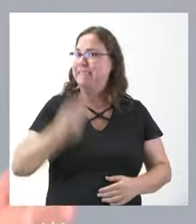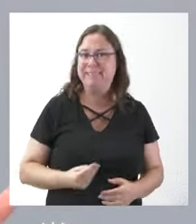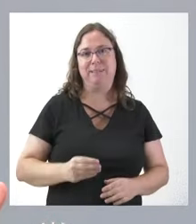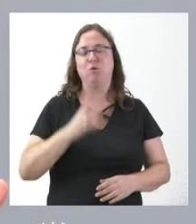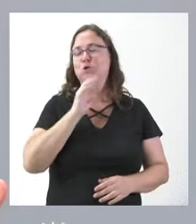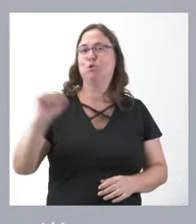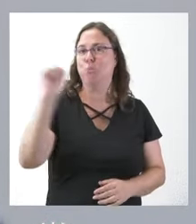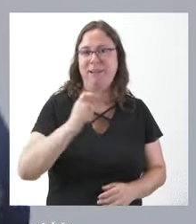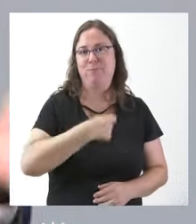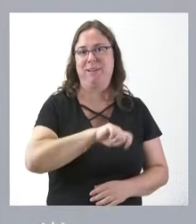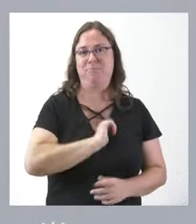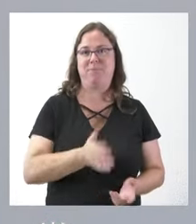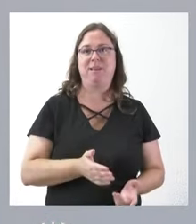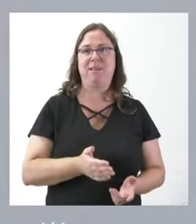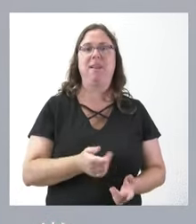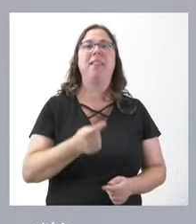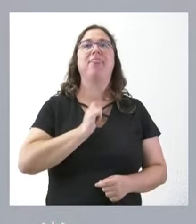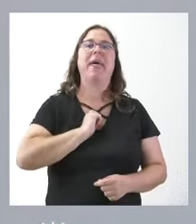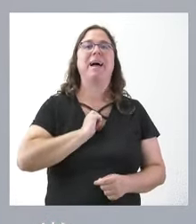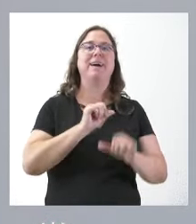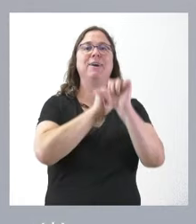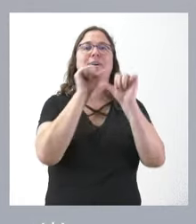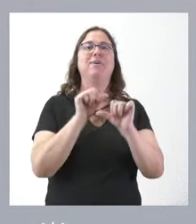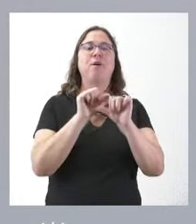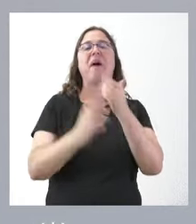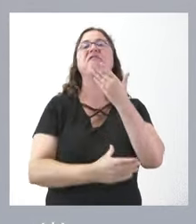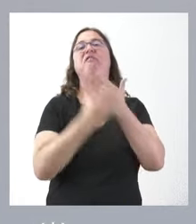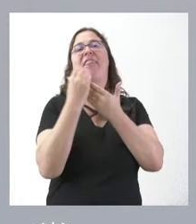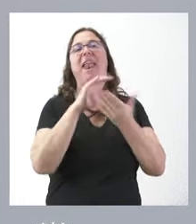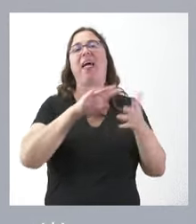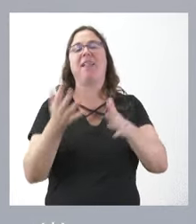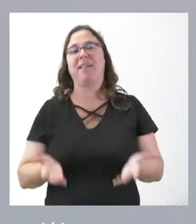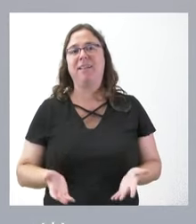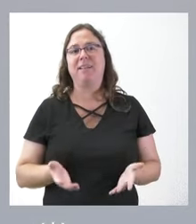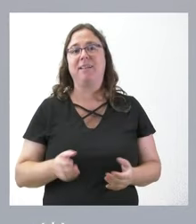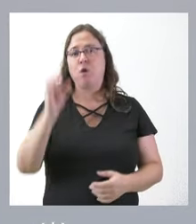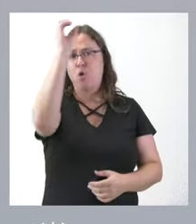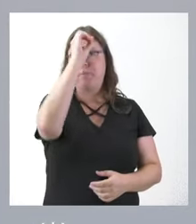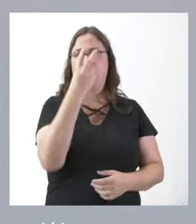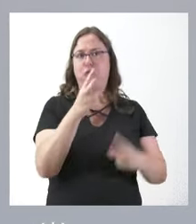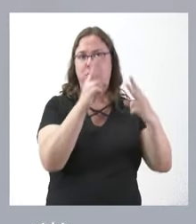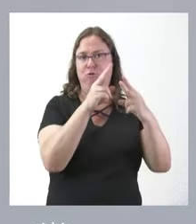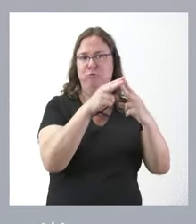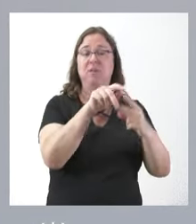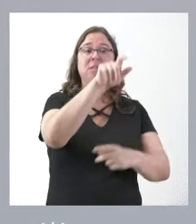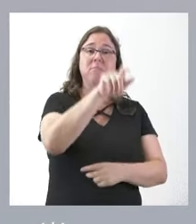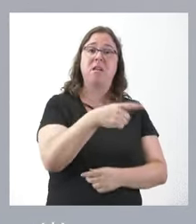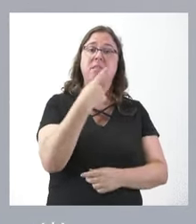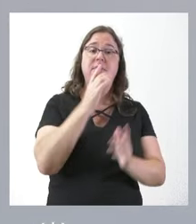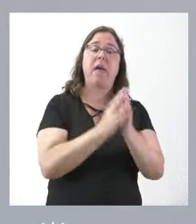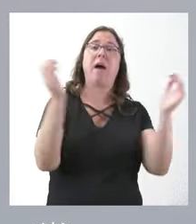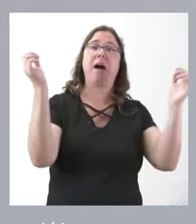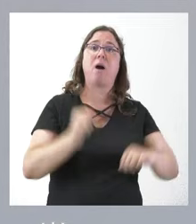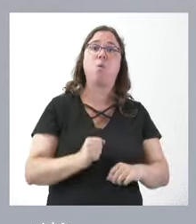es estupendo para España, nos mete en la vía del federalismo. Y aquí hay dos posiciones que hemos oído. Aquellos que dicen que este acuerdo